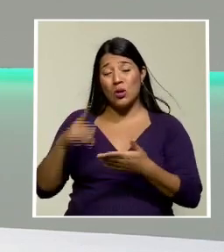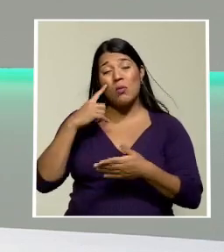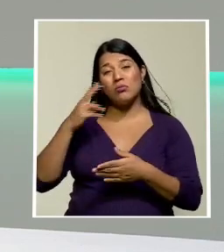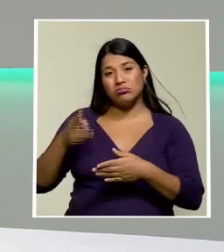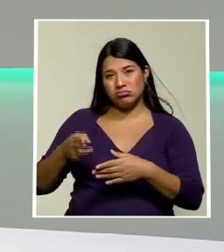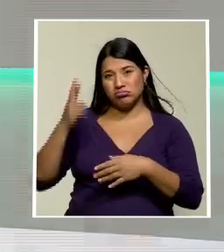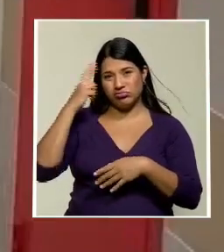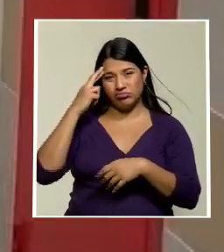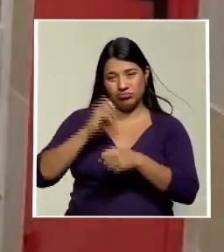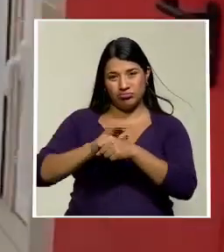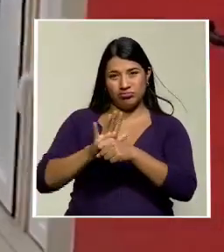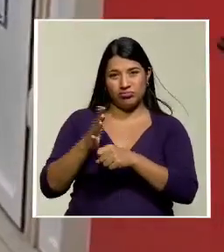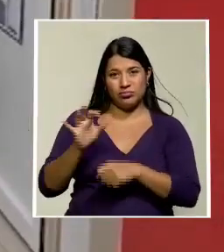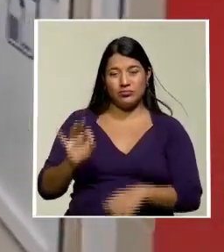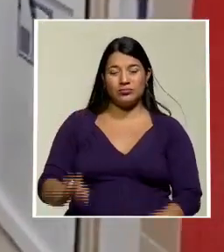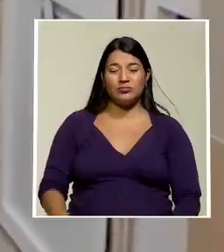causa